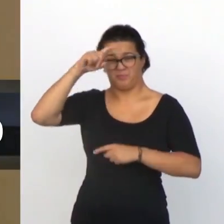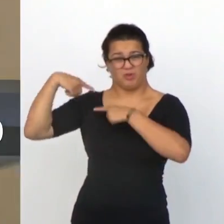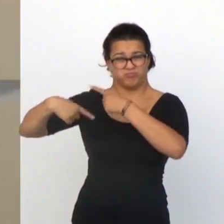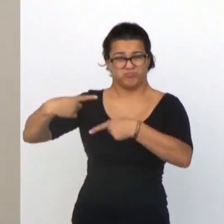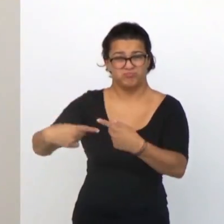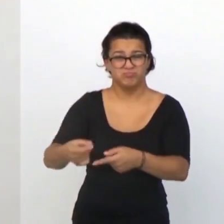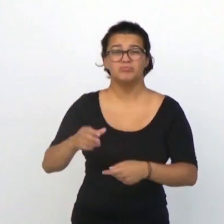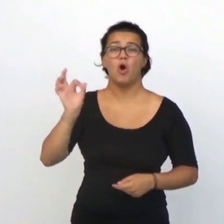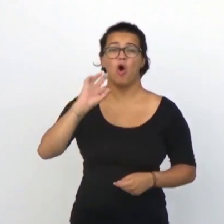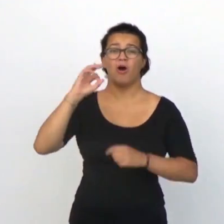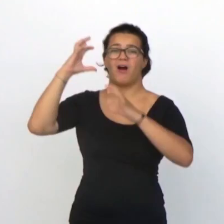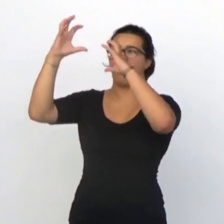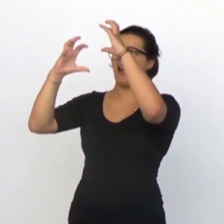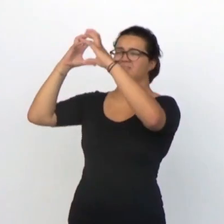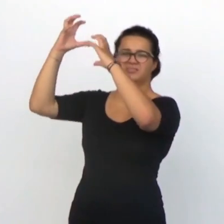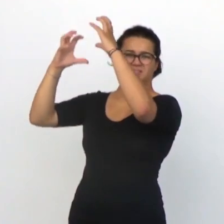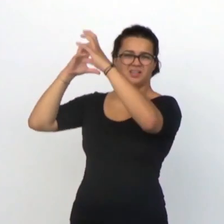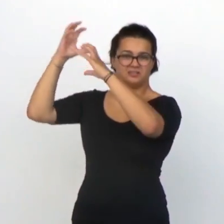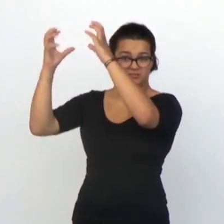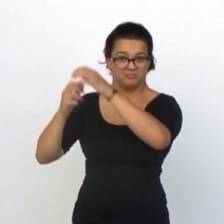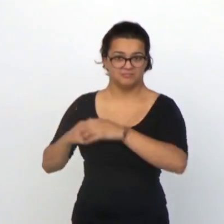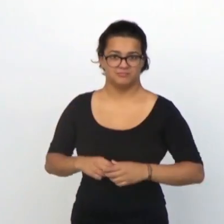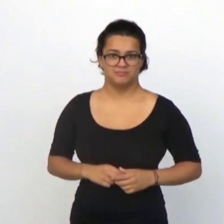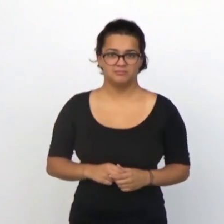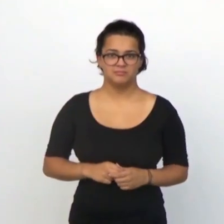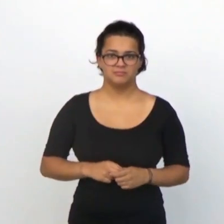los faraones o las galaxias lejanas.